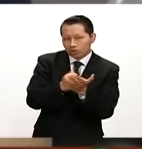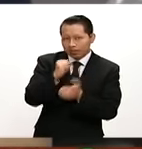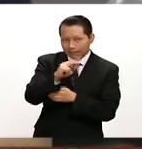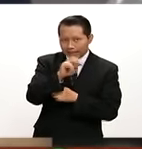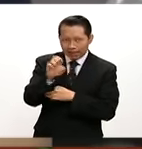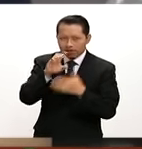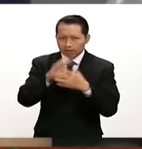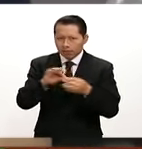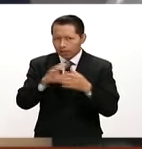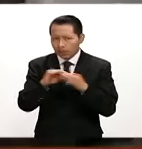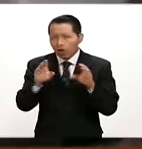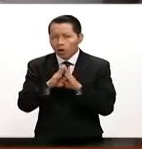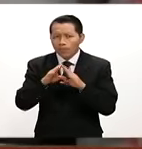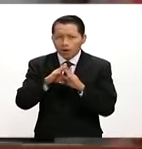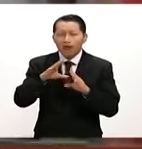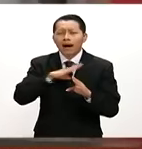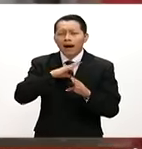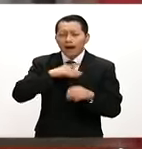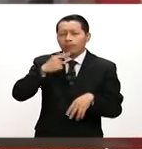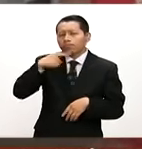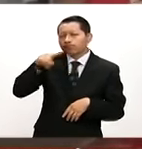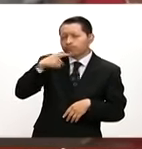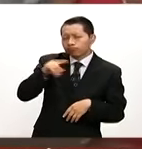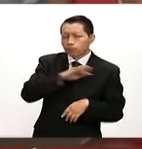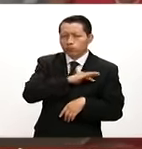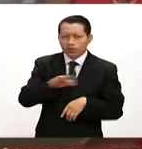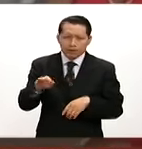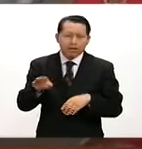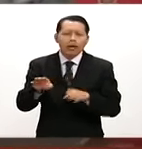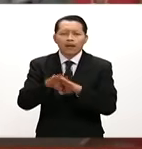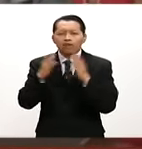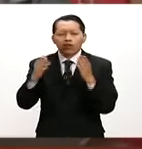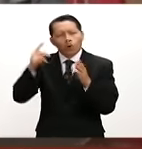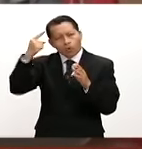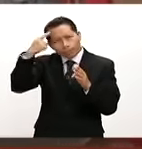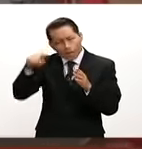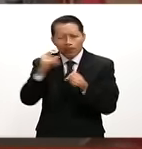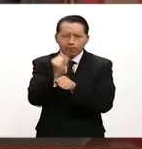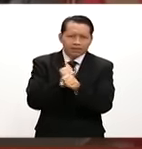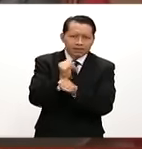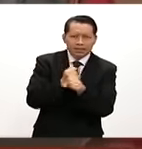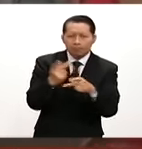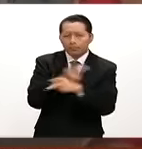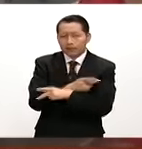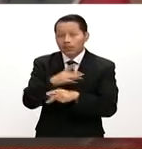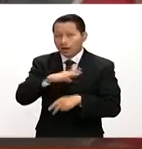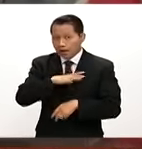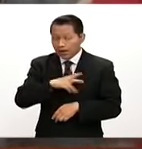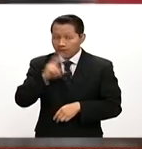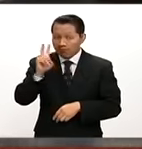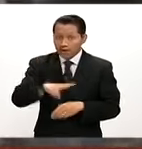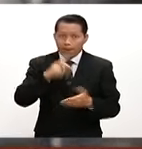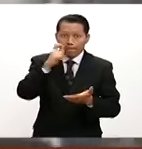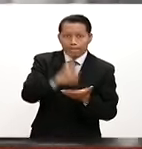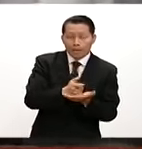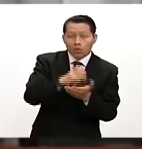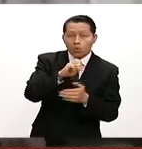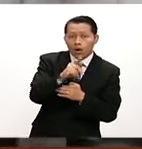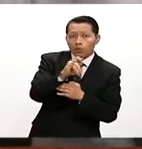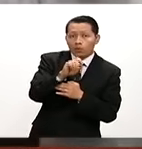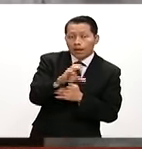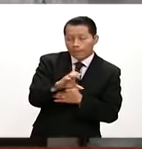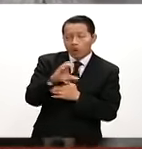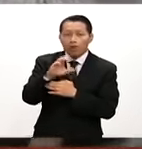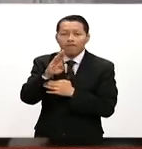confirmó que tras las denuncias el organismo abrió un procedimiento de oficio. Dijo además que de comprobarse el pago a Cuauhtémoc Blanco para ser